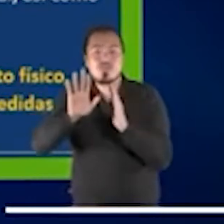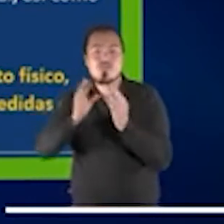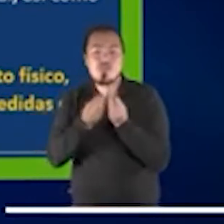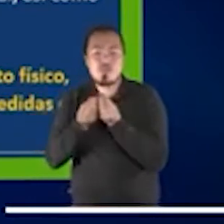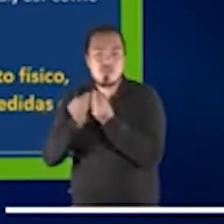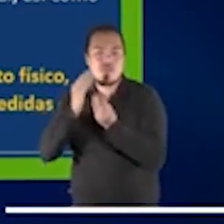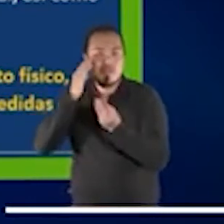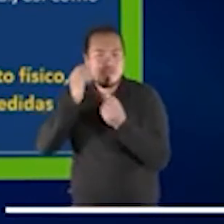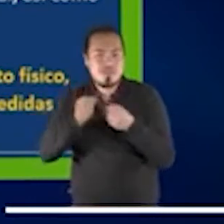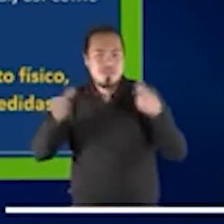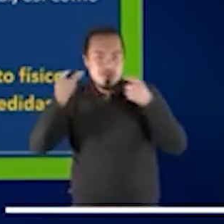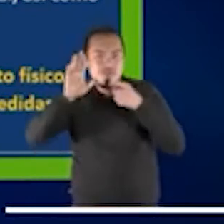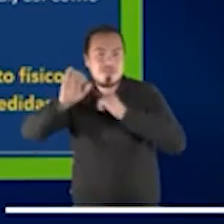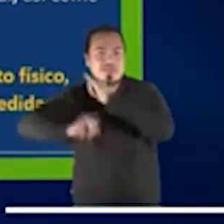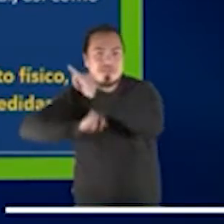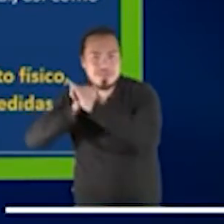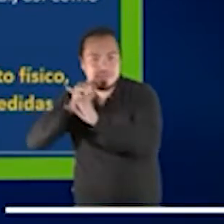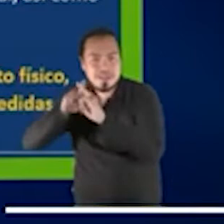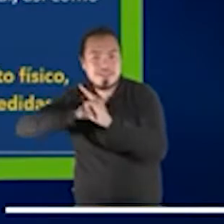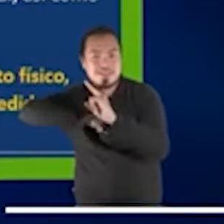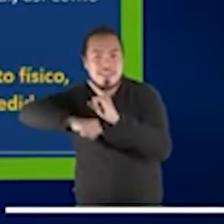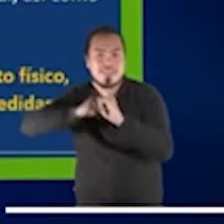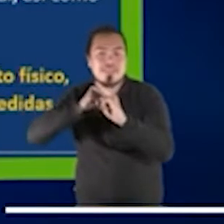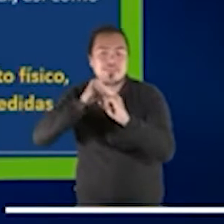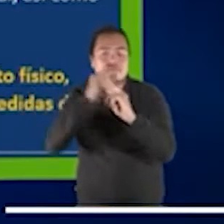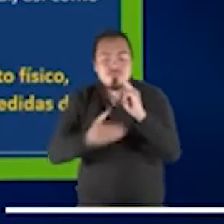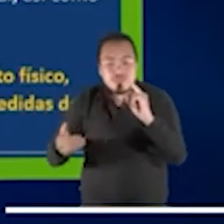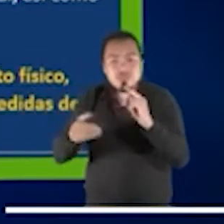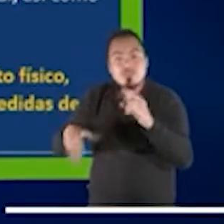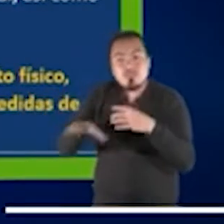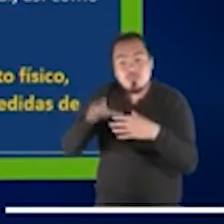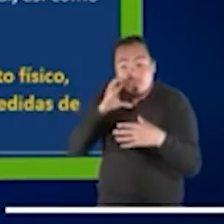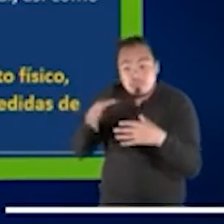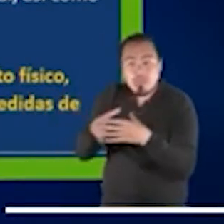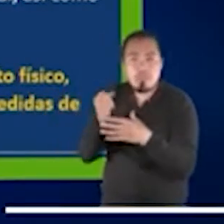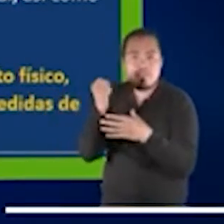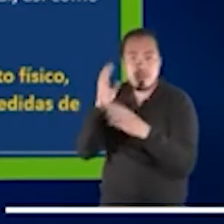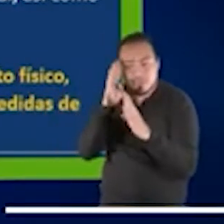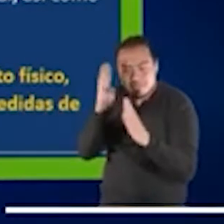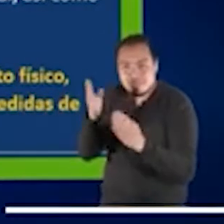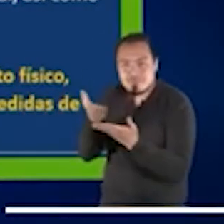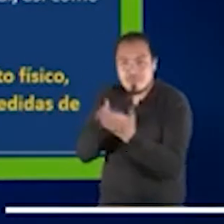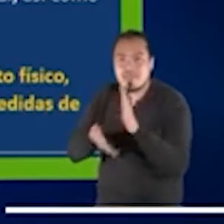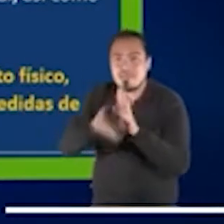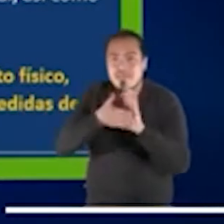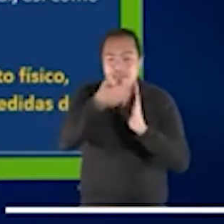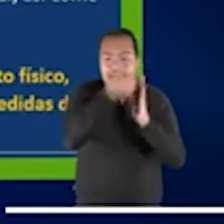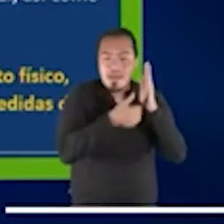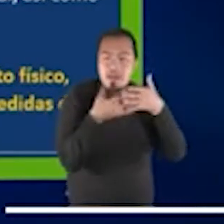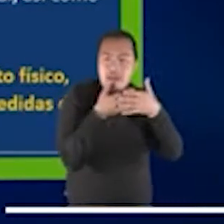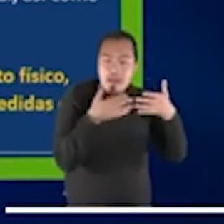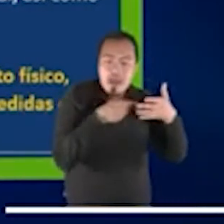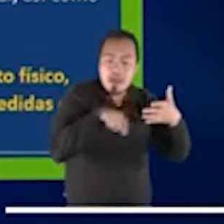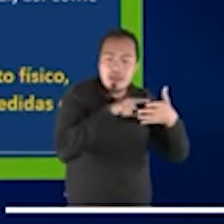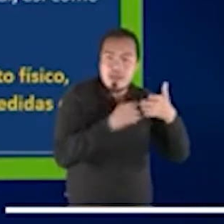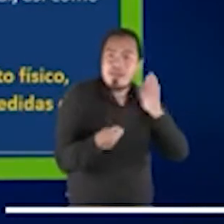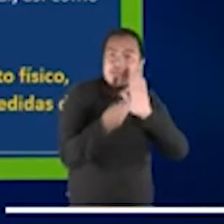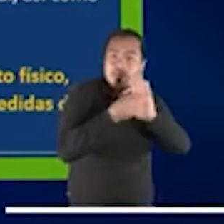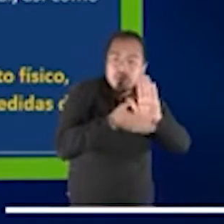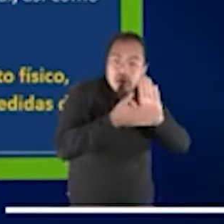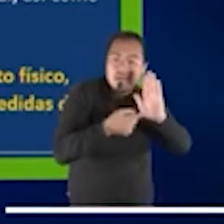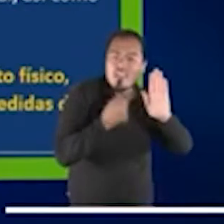Derechos del Niño sobre el Interés Superior del Niño, específica, a través de su formulación,